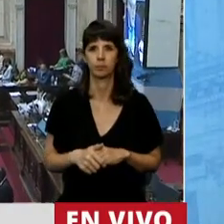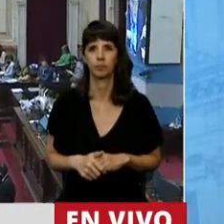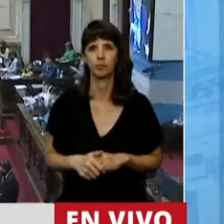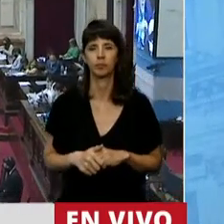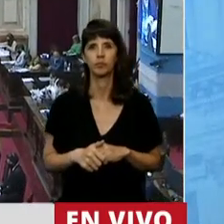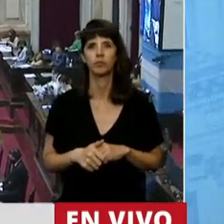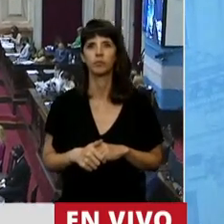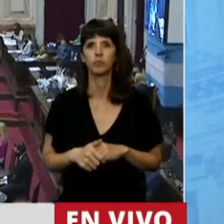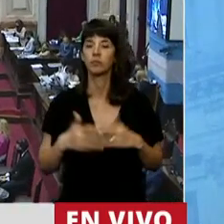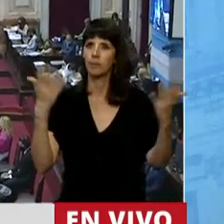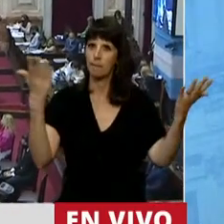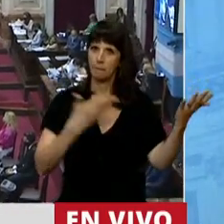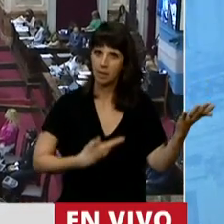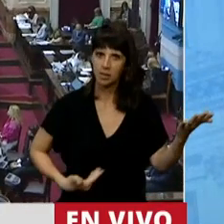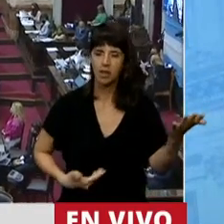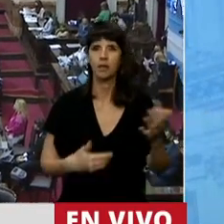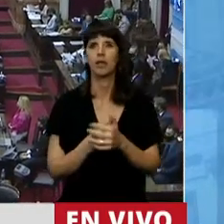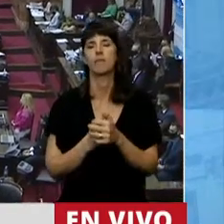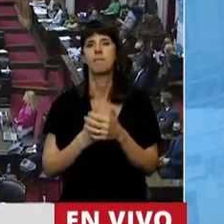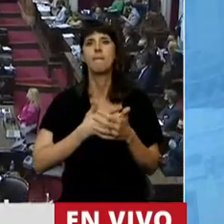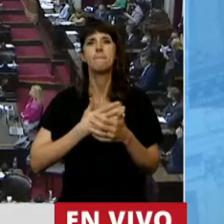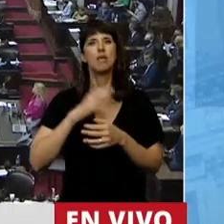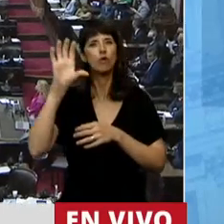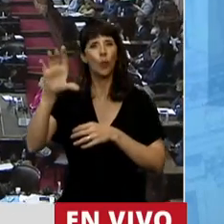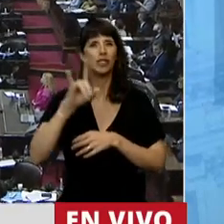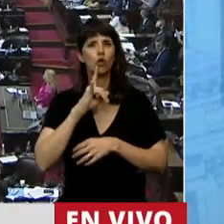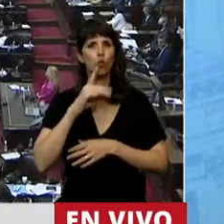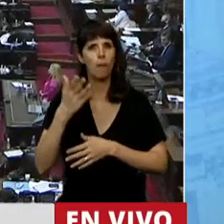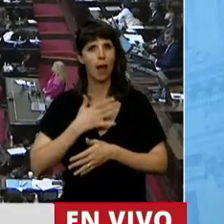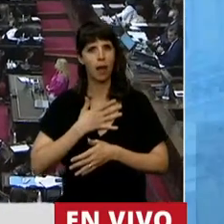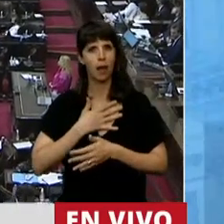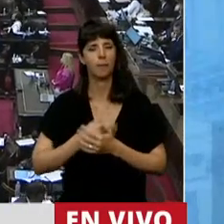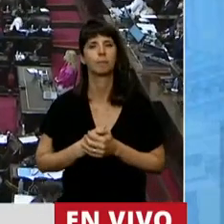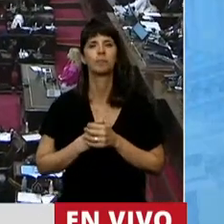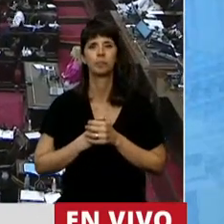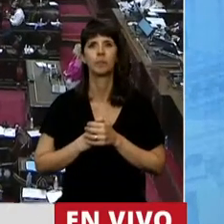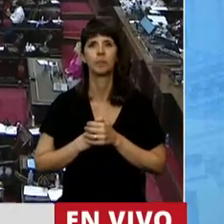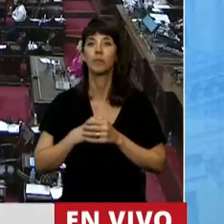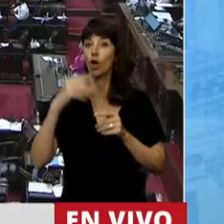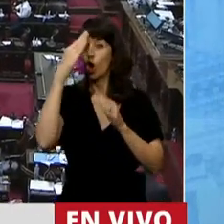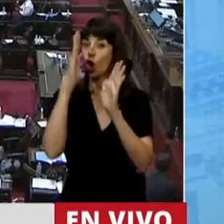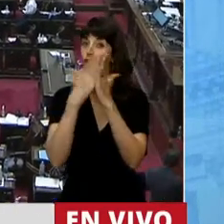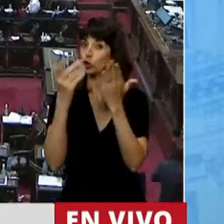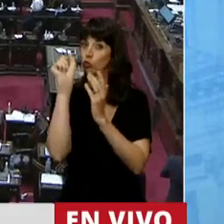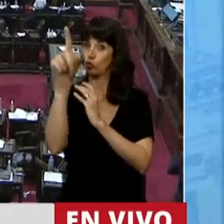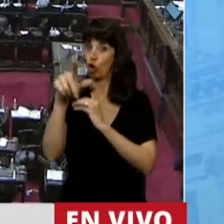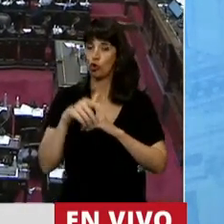Señor Presidente, mi provincia tucubán en su constitución